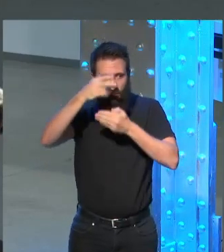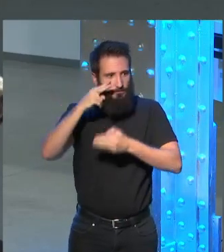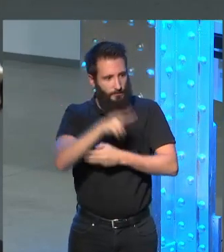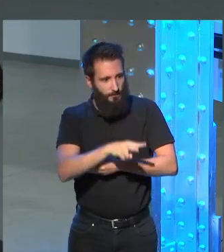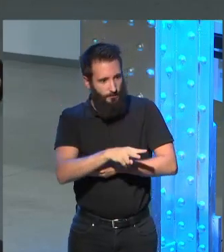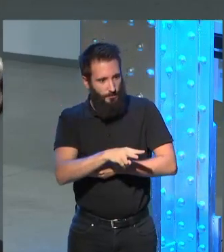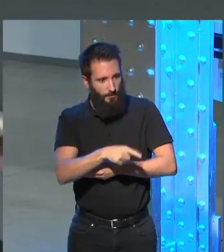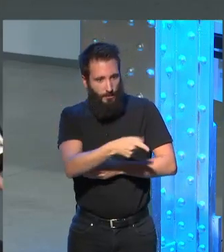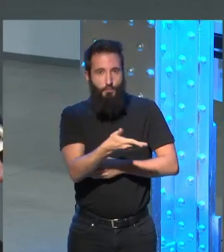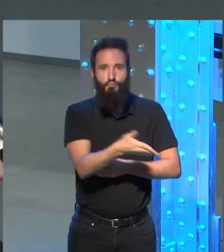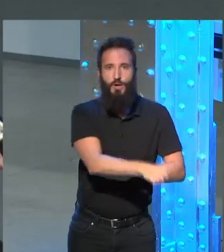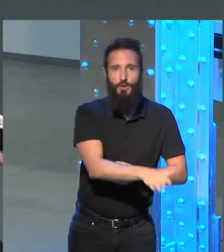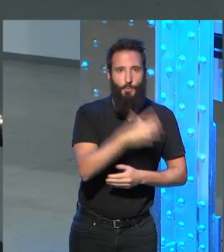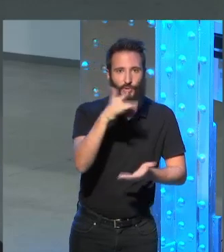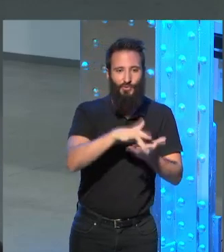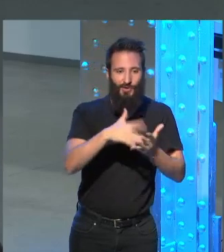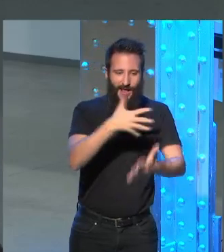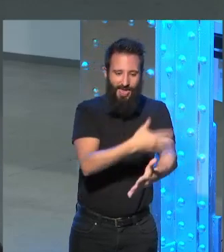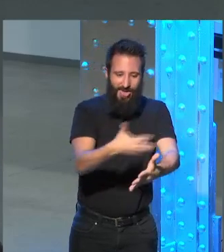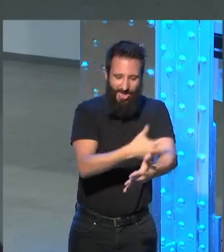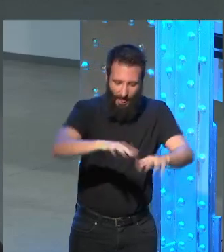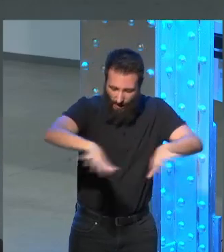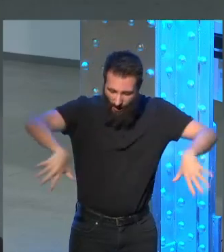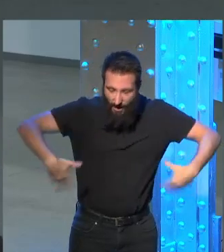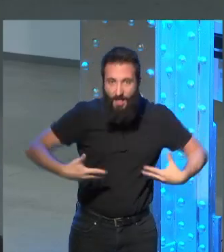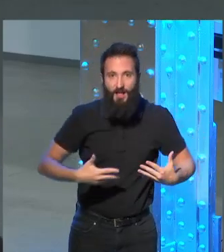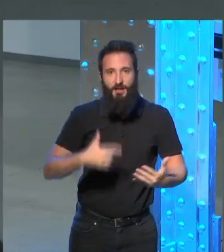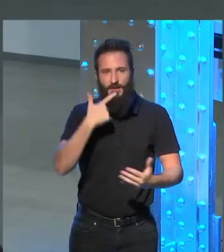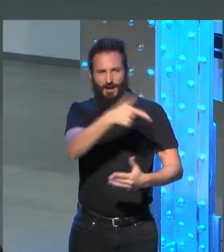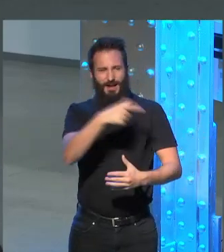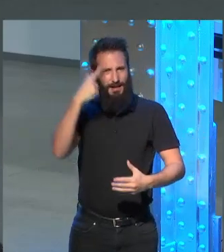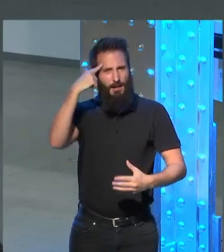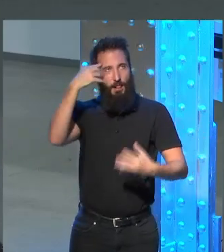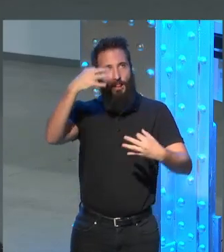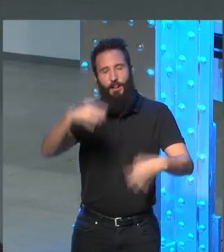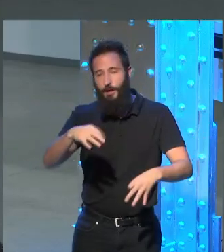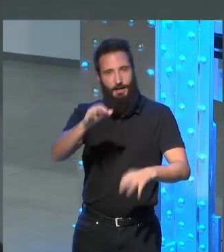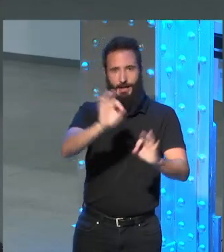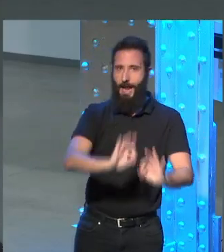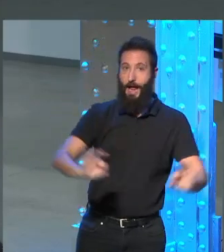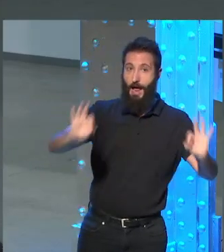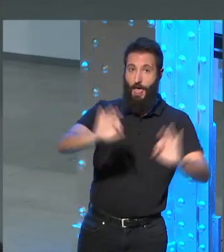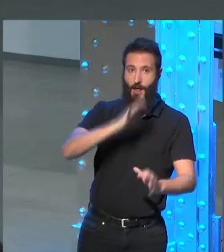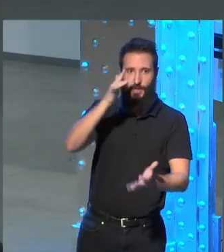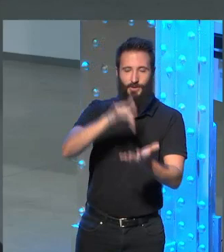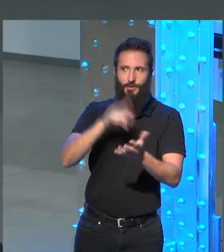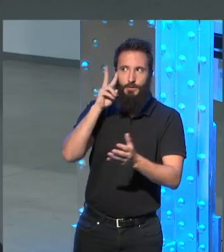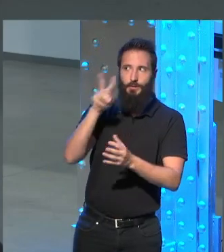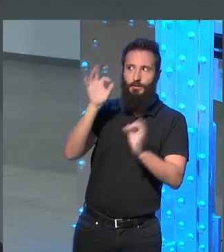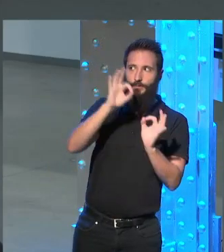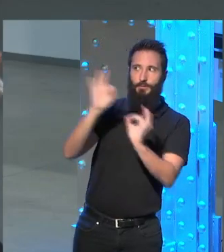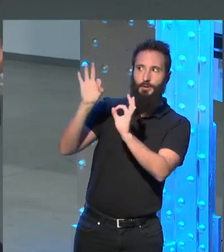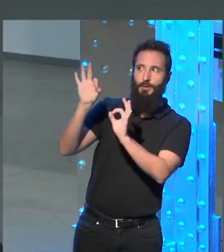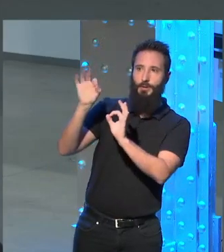está muerto sobre un baño de sangre pero él no pierde en ningún momento la conciencia y ve entonces no solamente cómo